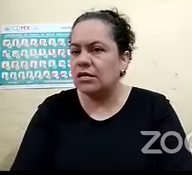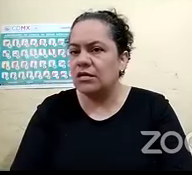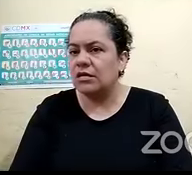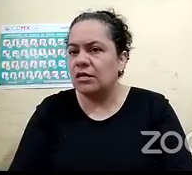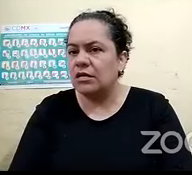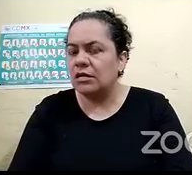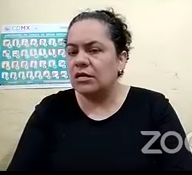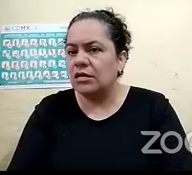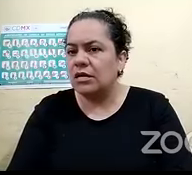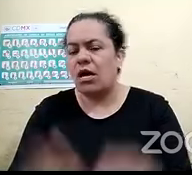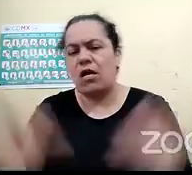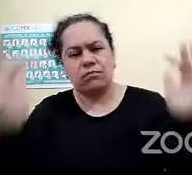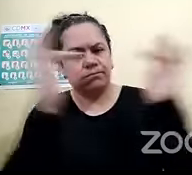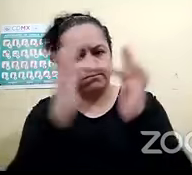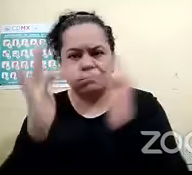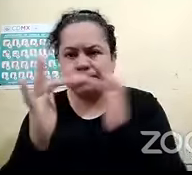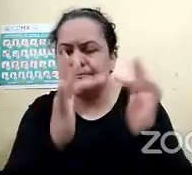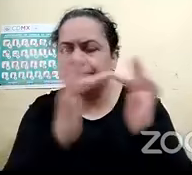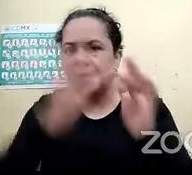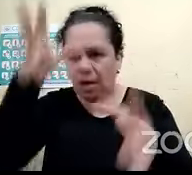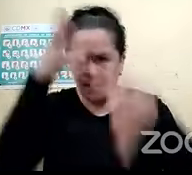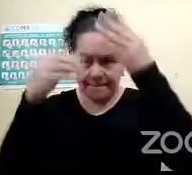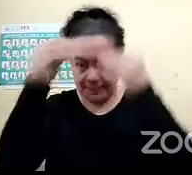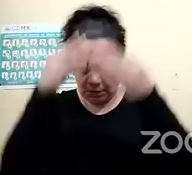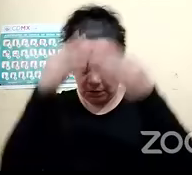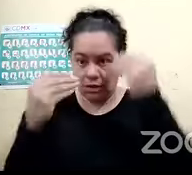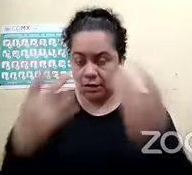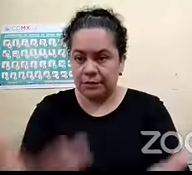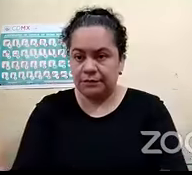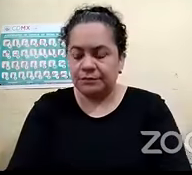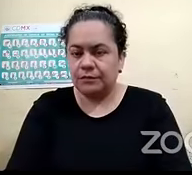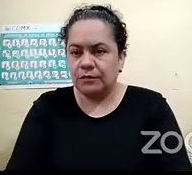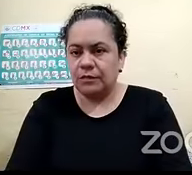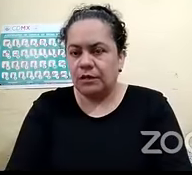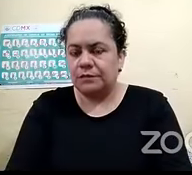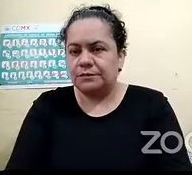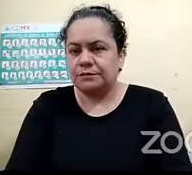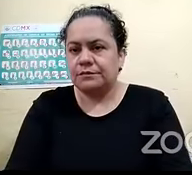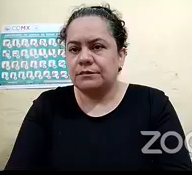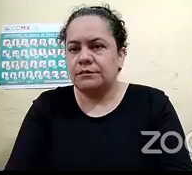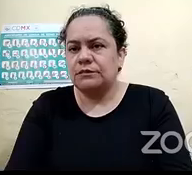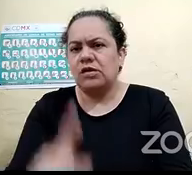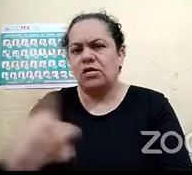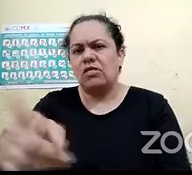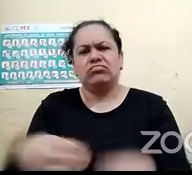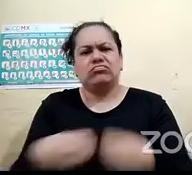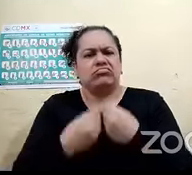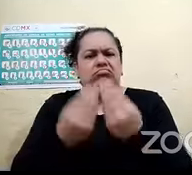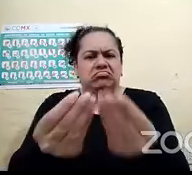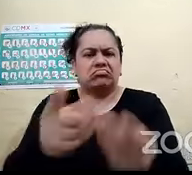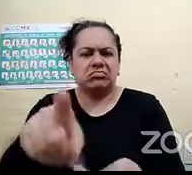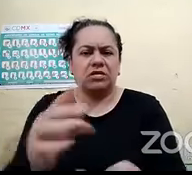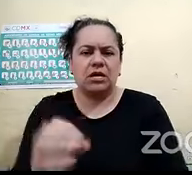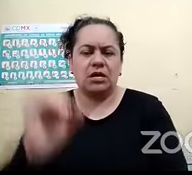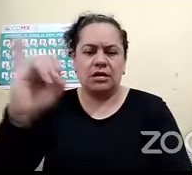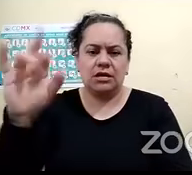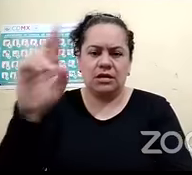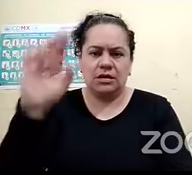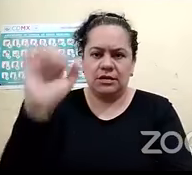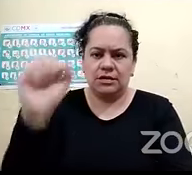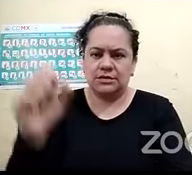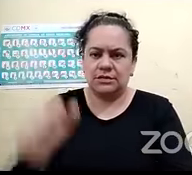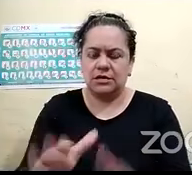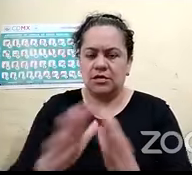puedan contactar a ustedes se los pudiéramos hacer llegar a ustedes algunos ejemplares a Eneida y a Iris y que se pudieran